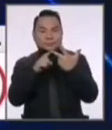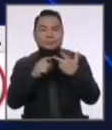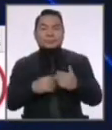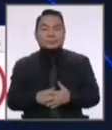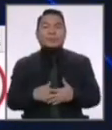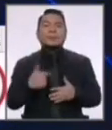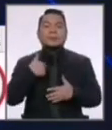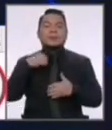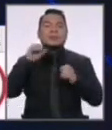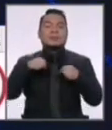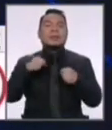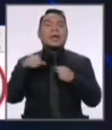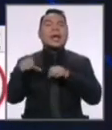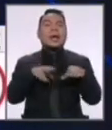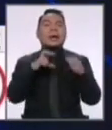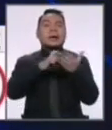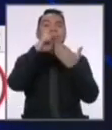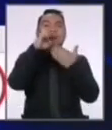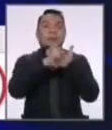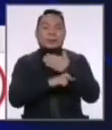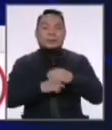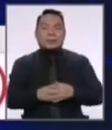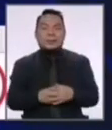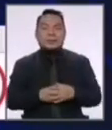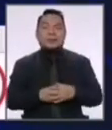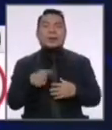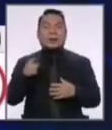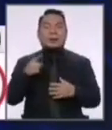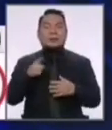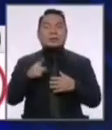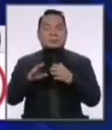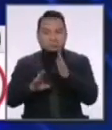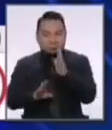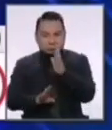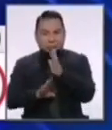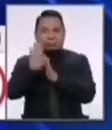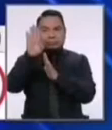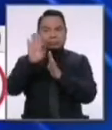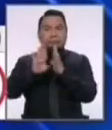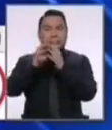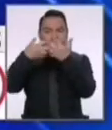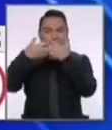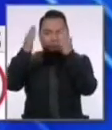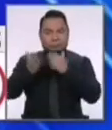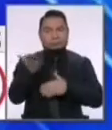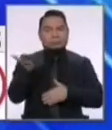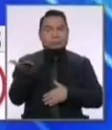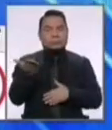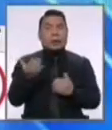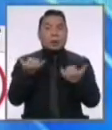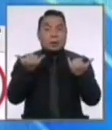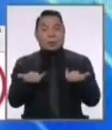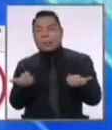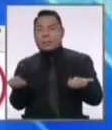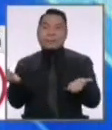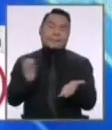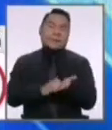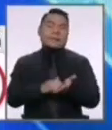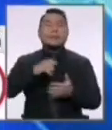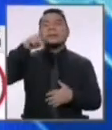voy a hacer un programa Emprende Emprendedor, porque hoy más que nunca